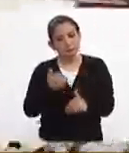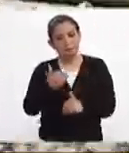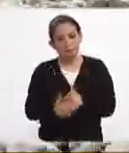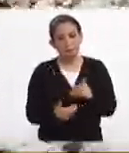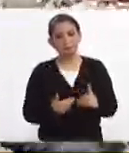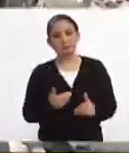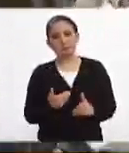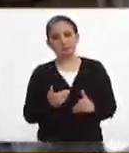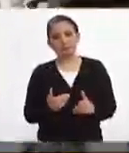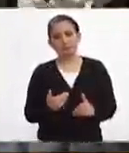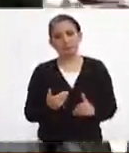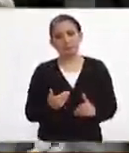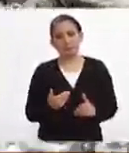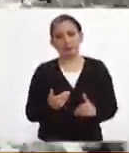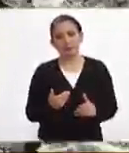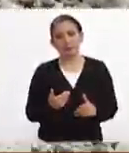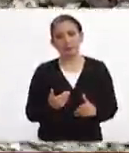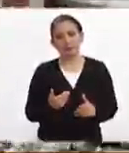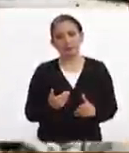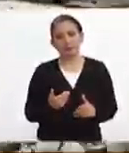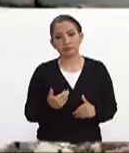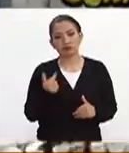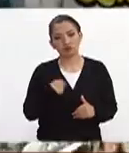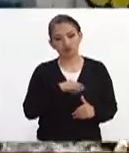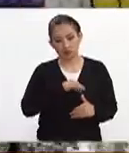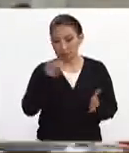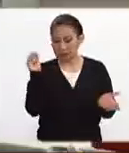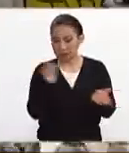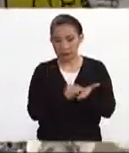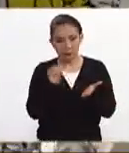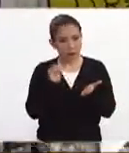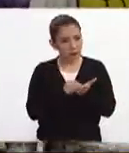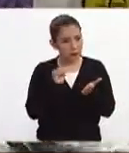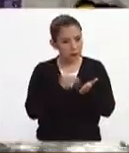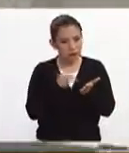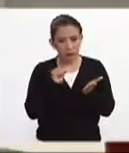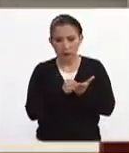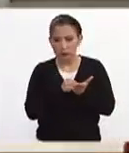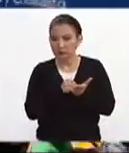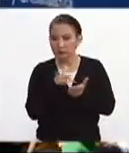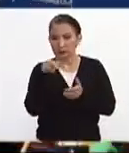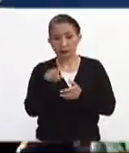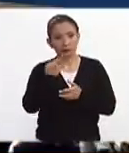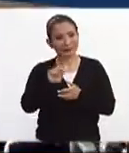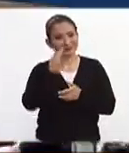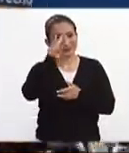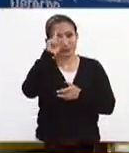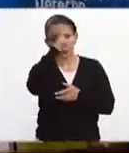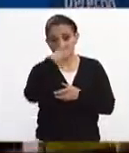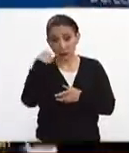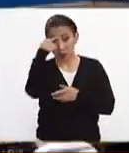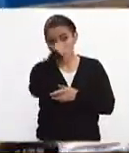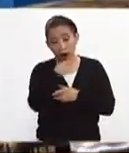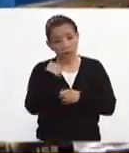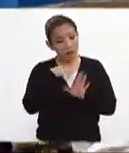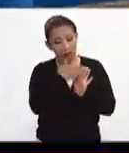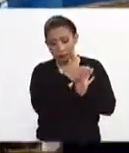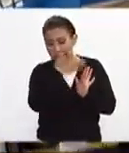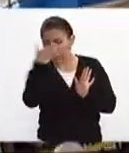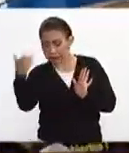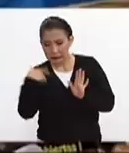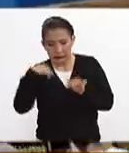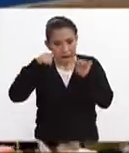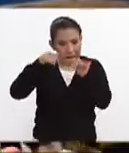hemos todavía cumplido las 72 horas en esta situación entonces